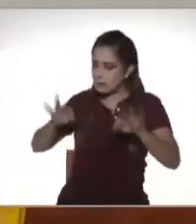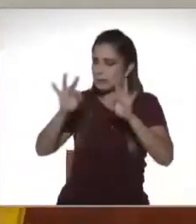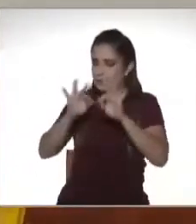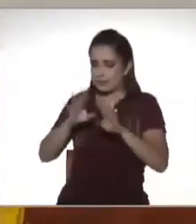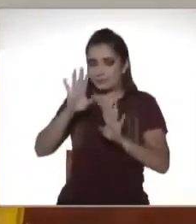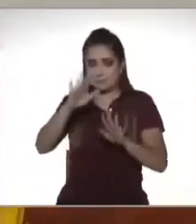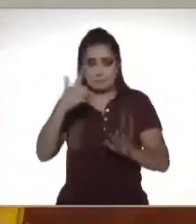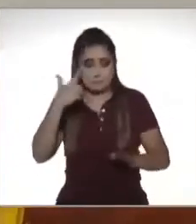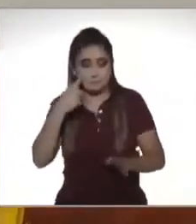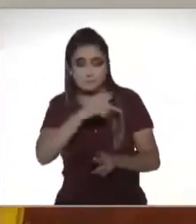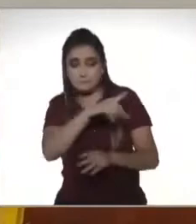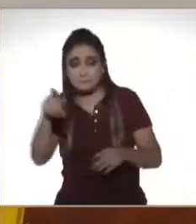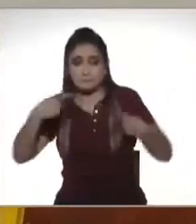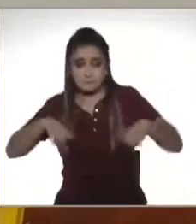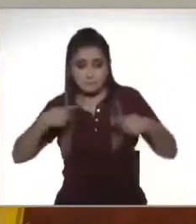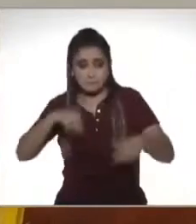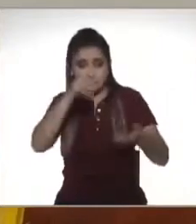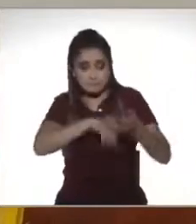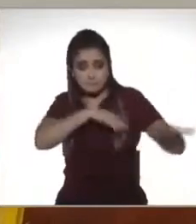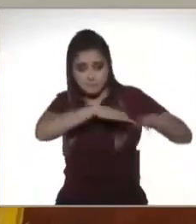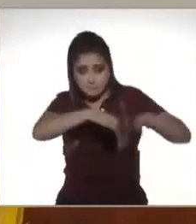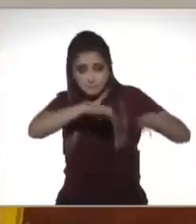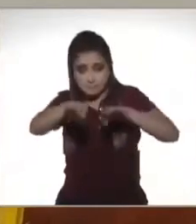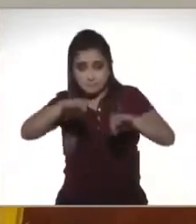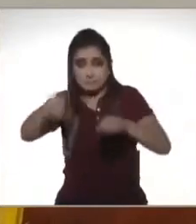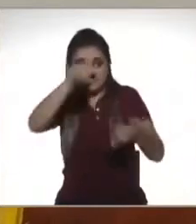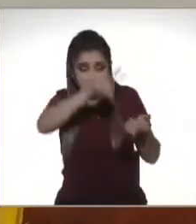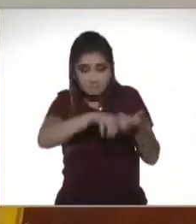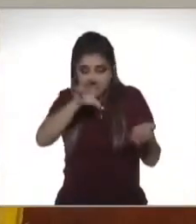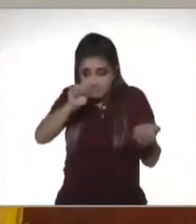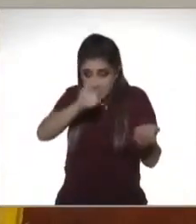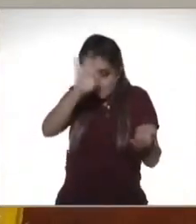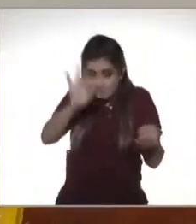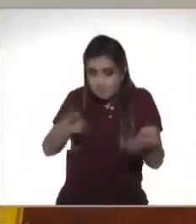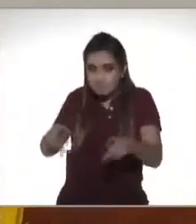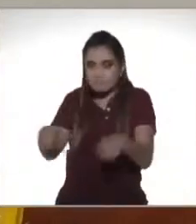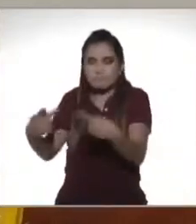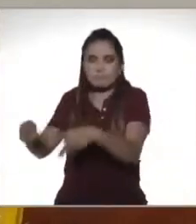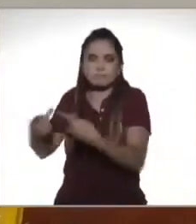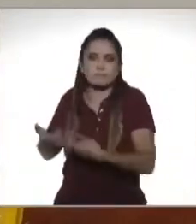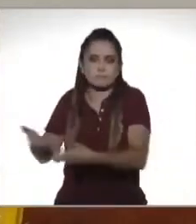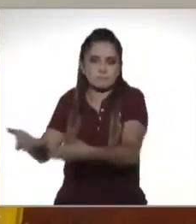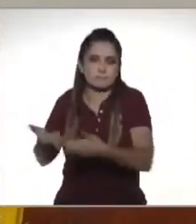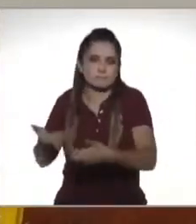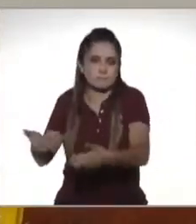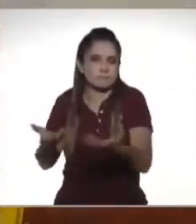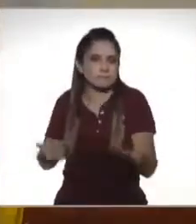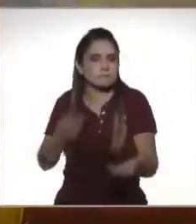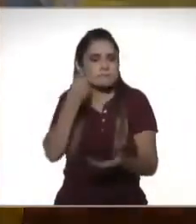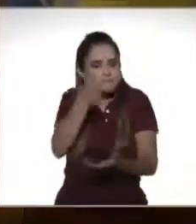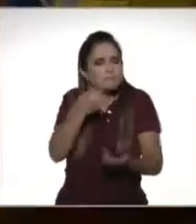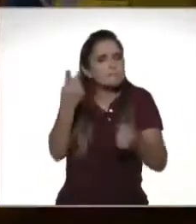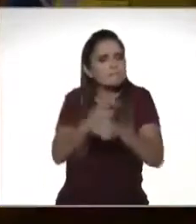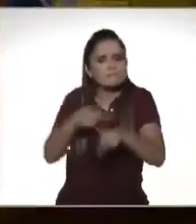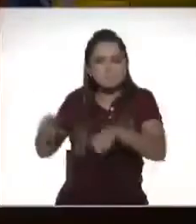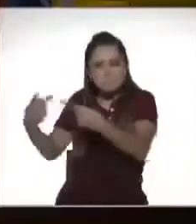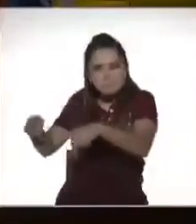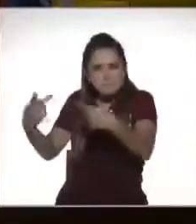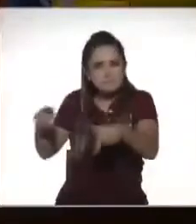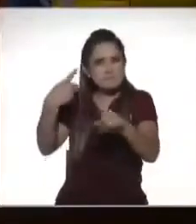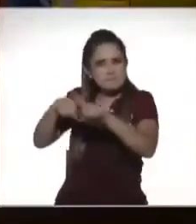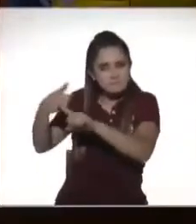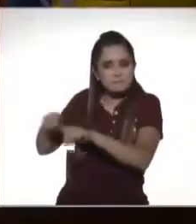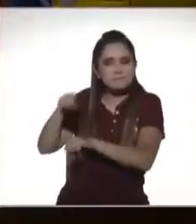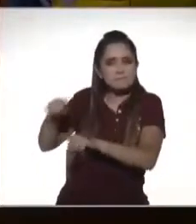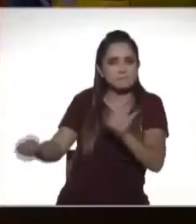población económicamente activa el 60% está en la informalidad ¿qué pasa con este error de la población? ¿en qué régimen tendrían que